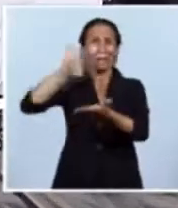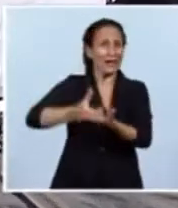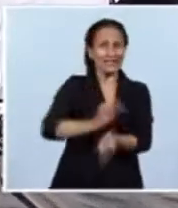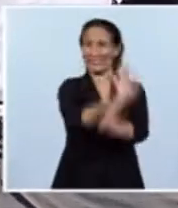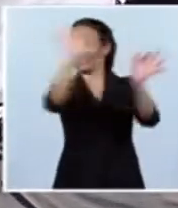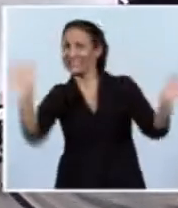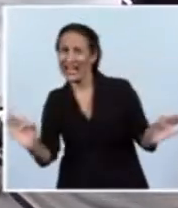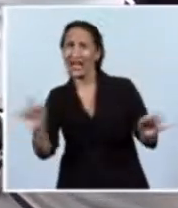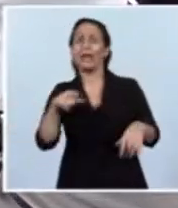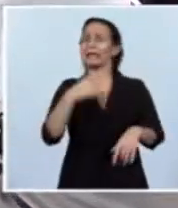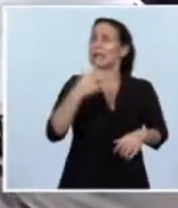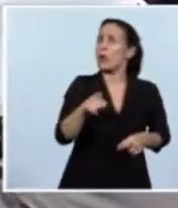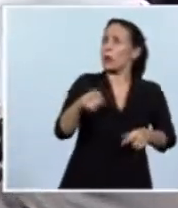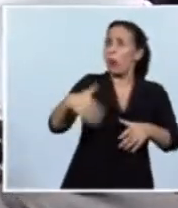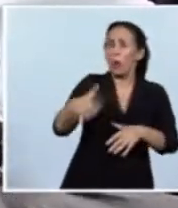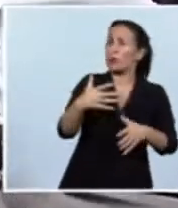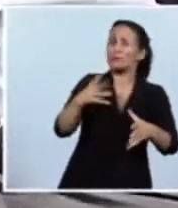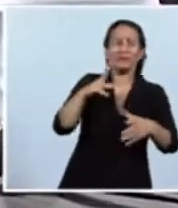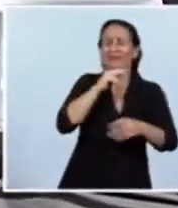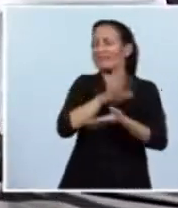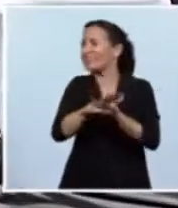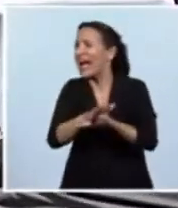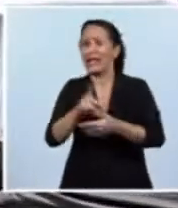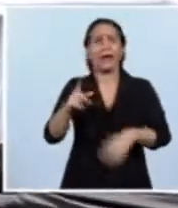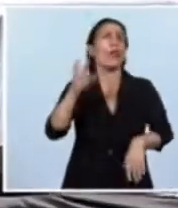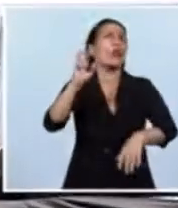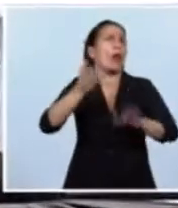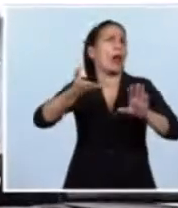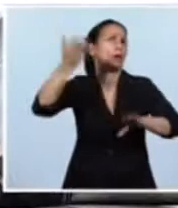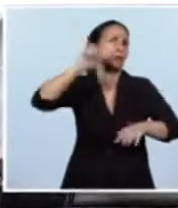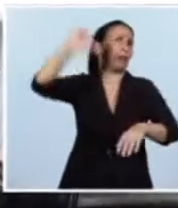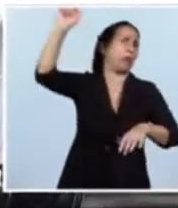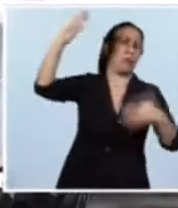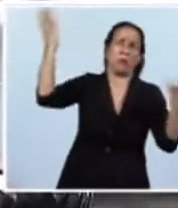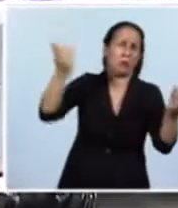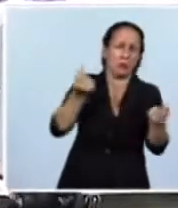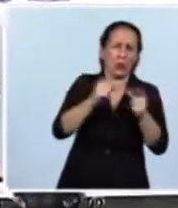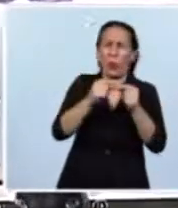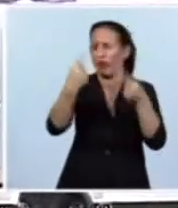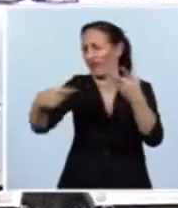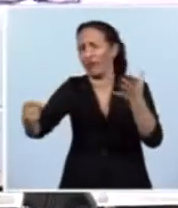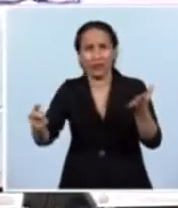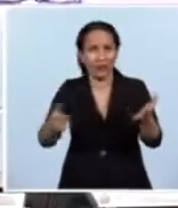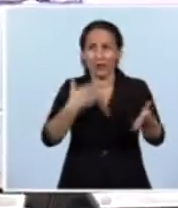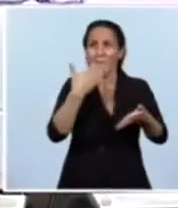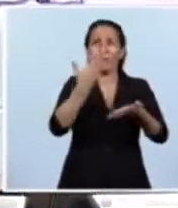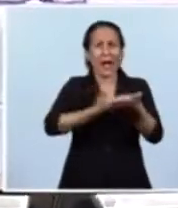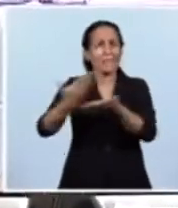que no íbamos a poder hacer absolutamente nada, que el dólar iba a estar no sé a qué cifra, sí, papeles.